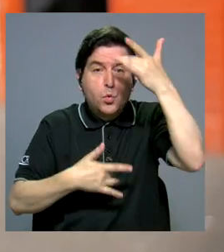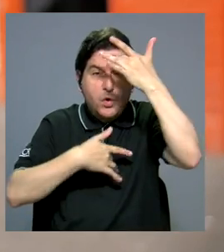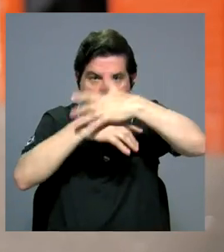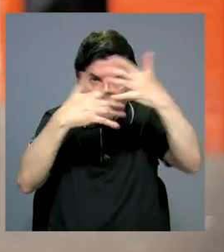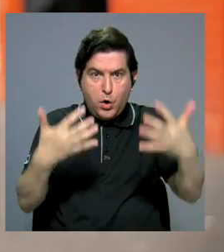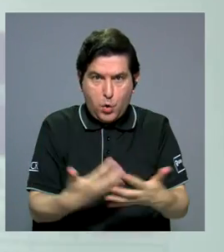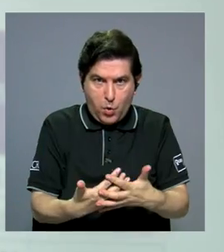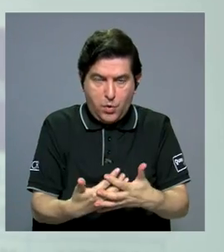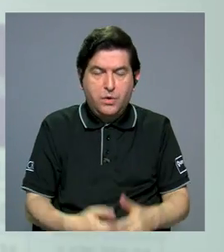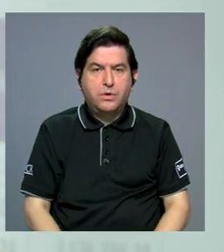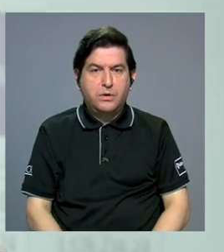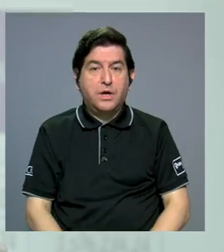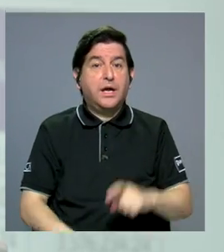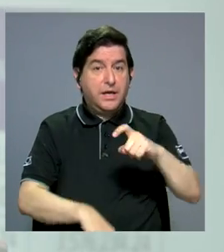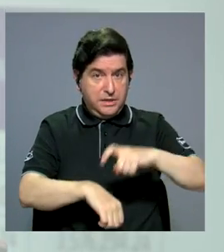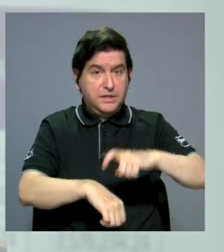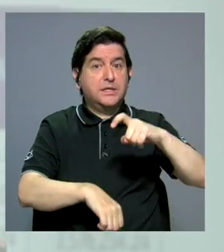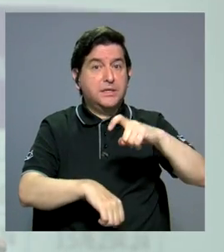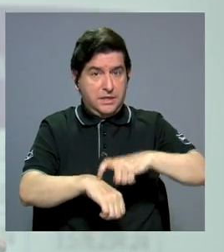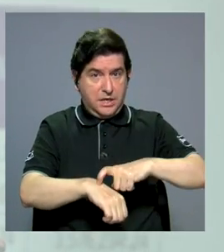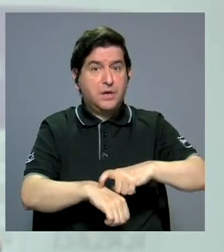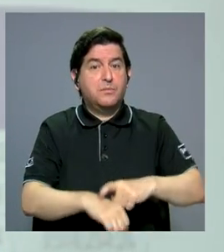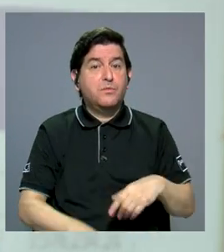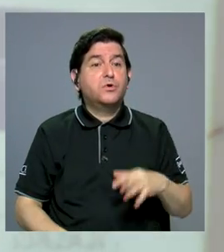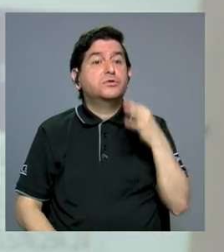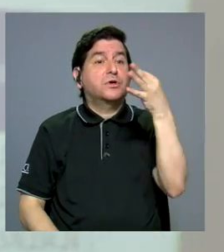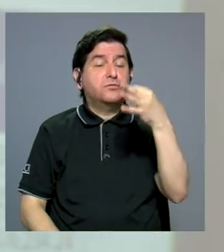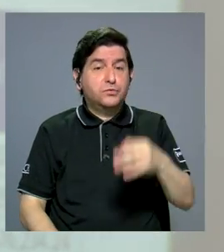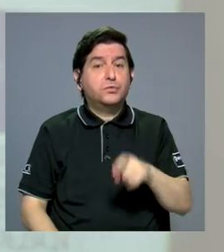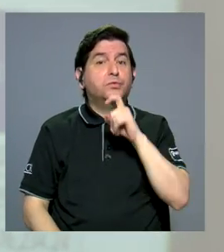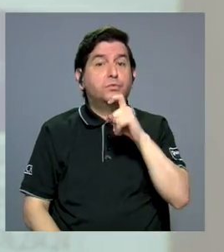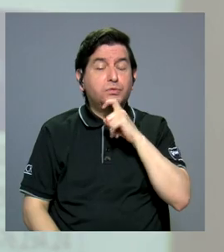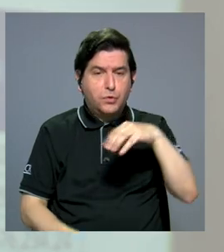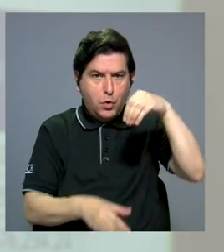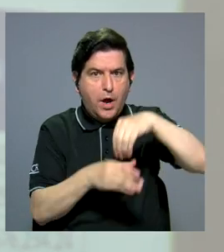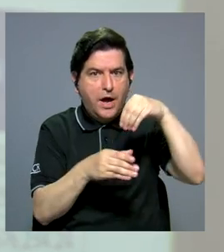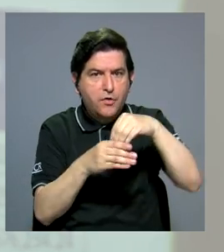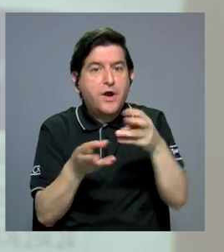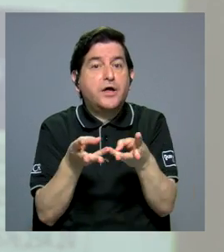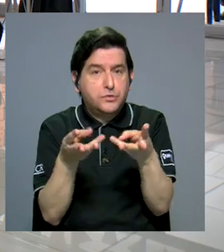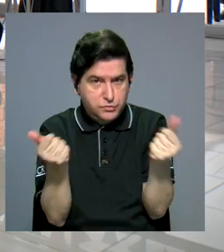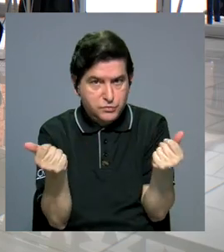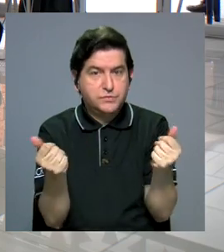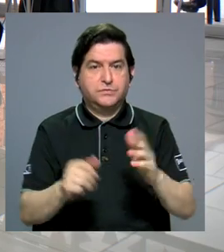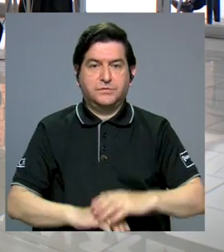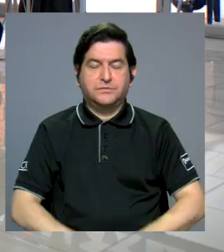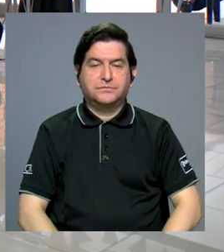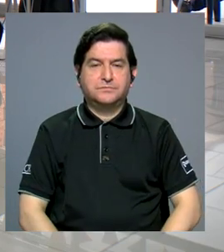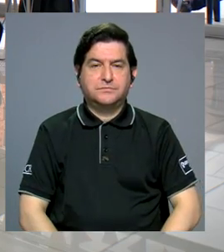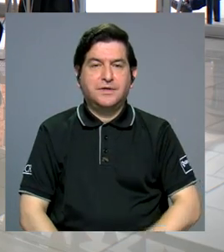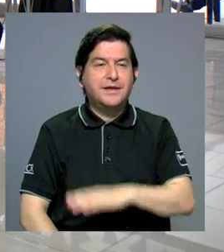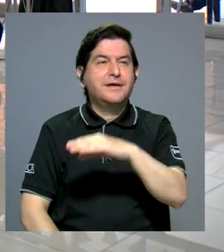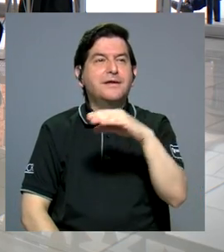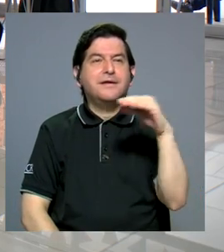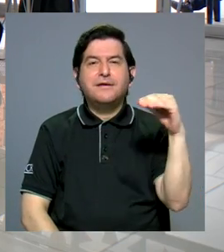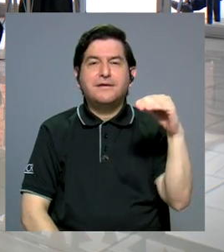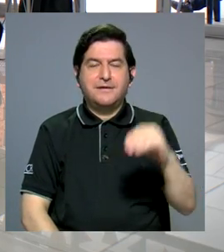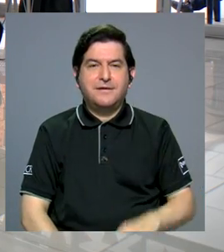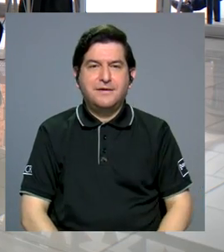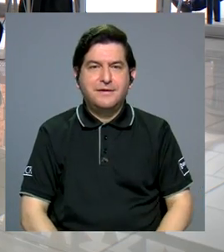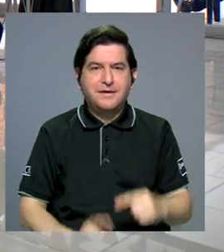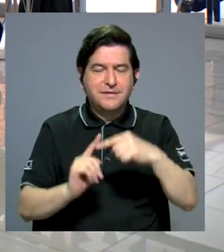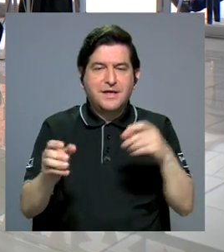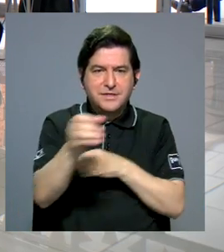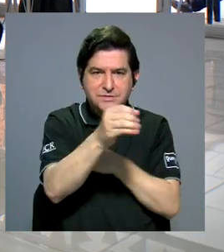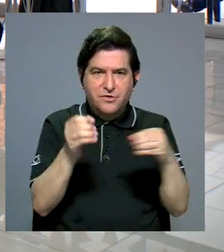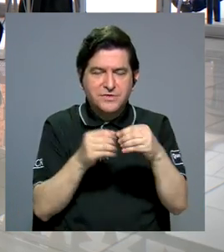pandemia, realmente en tiempos que vienen difíciles, ahorrar es una solución. Y desde